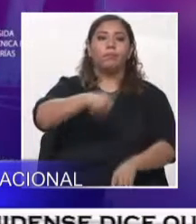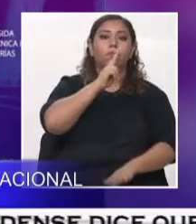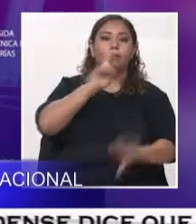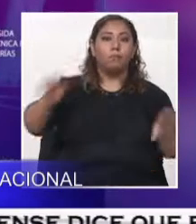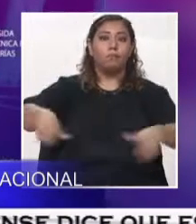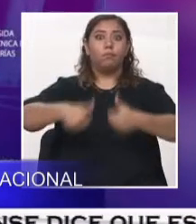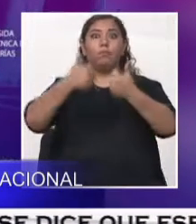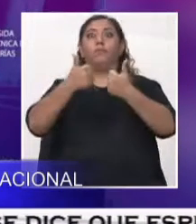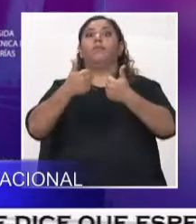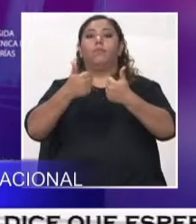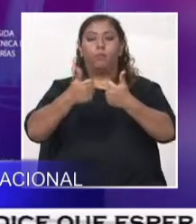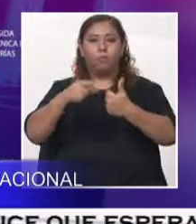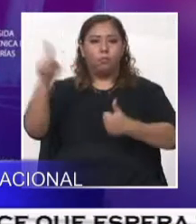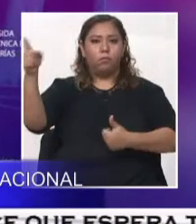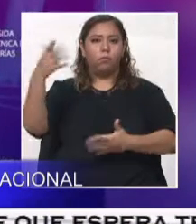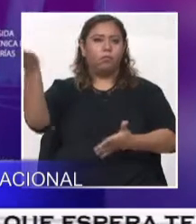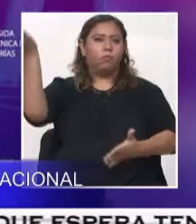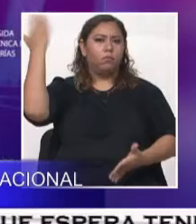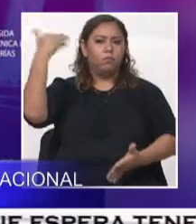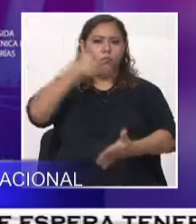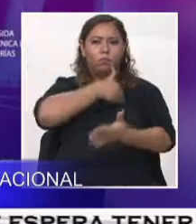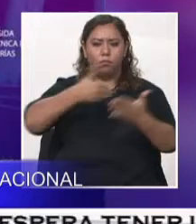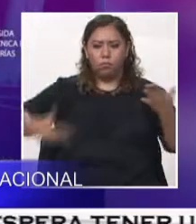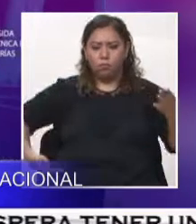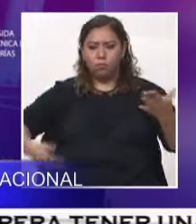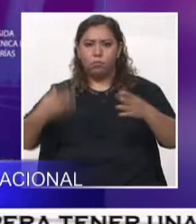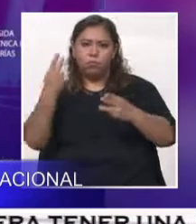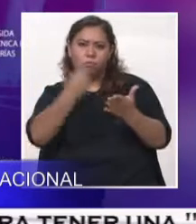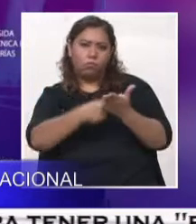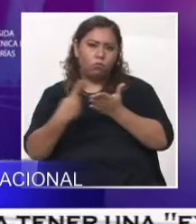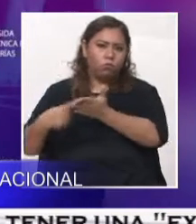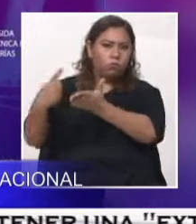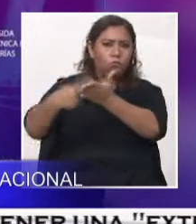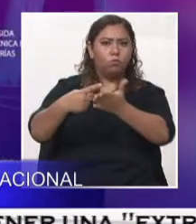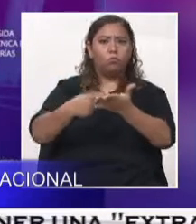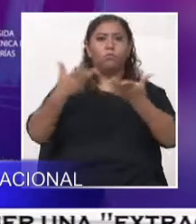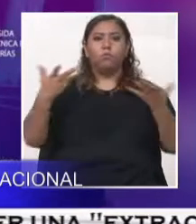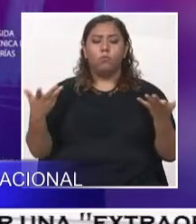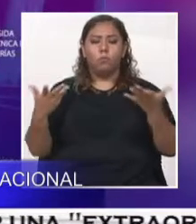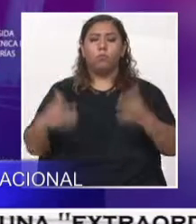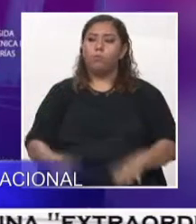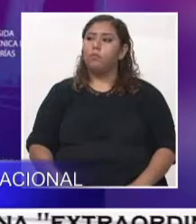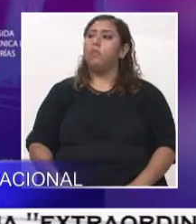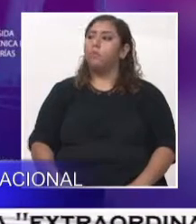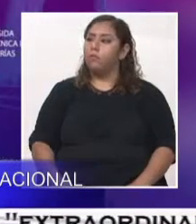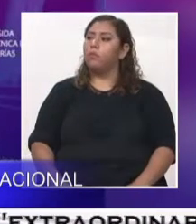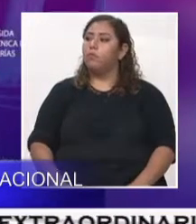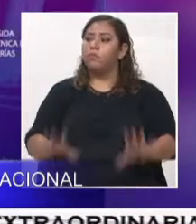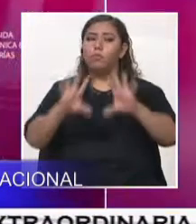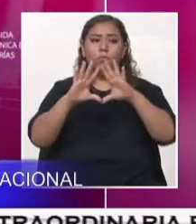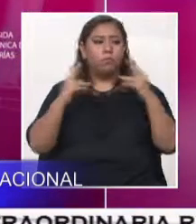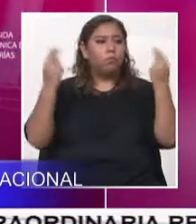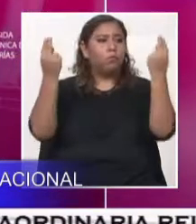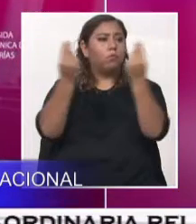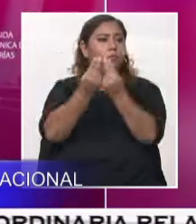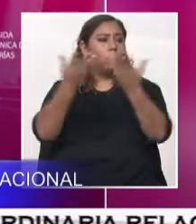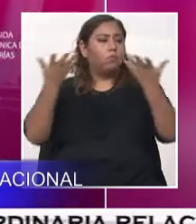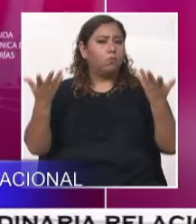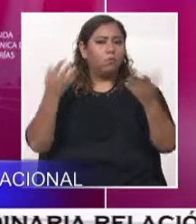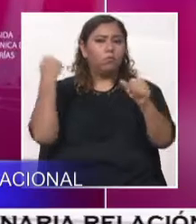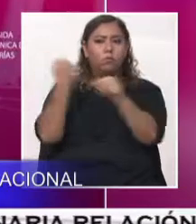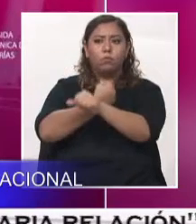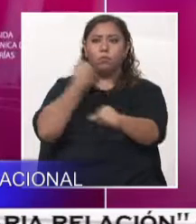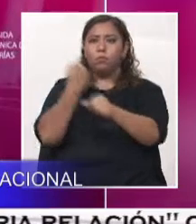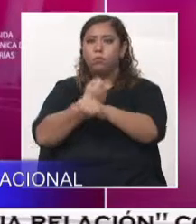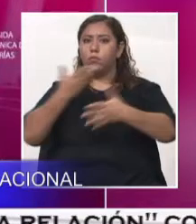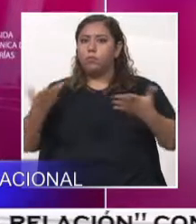Él ha sido el presidente de las mesas de negociación de lo que es el convenio Minamata ahora y entonces nos viene a hablar sobre los desafíos